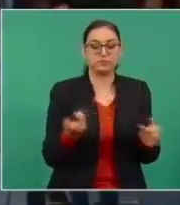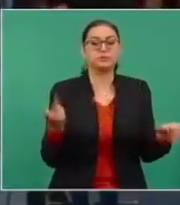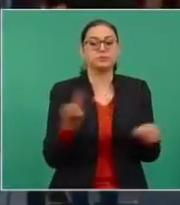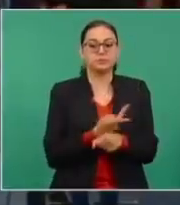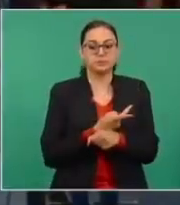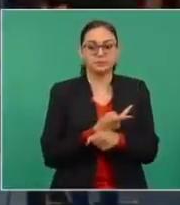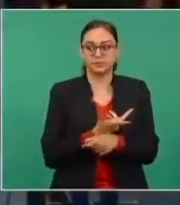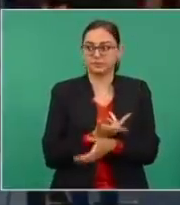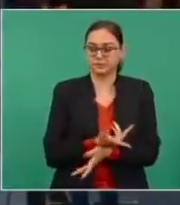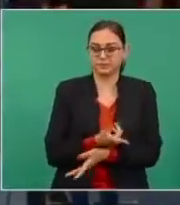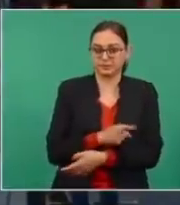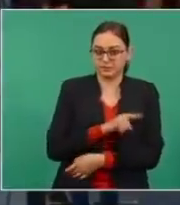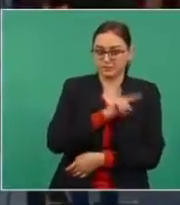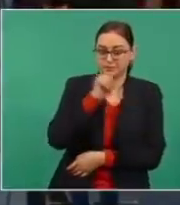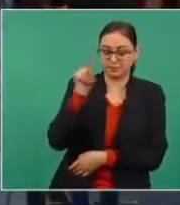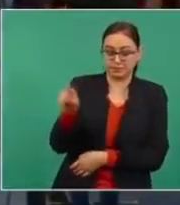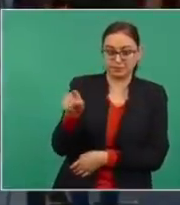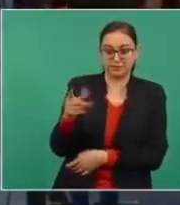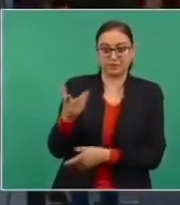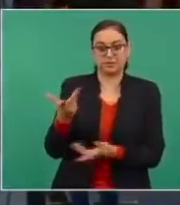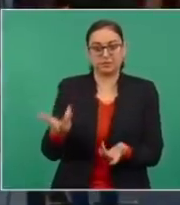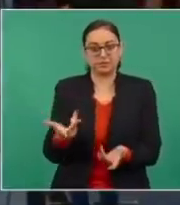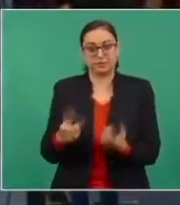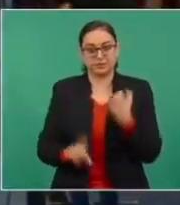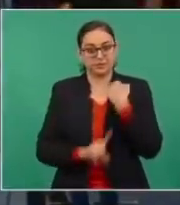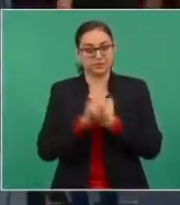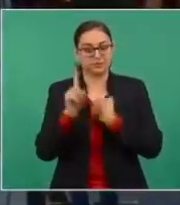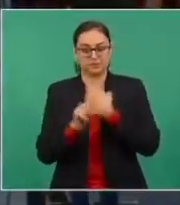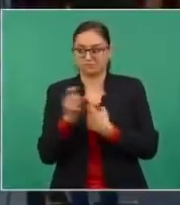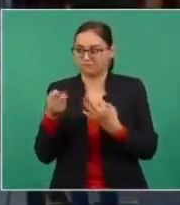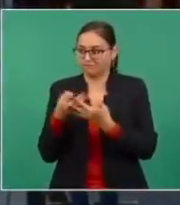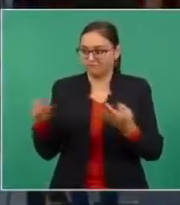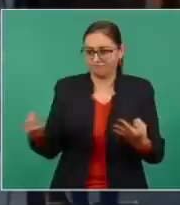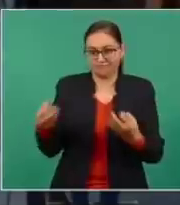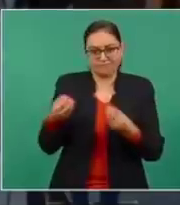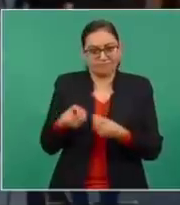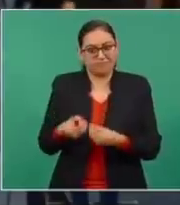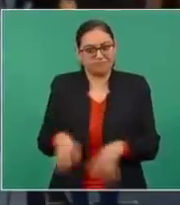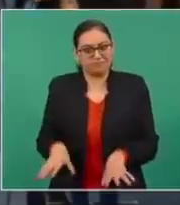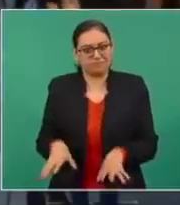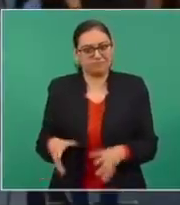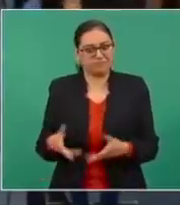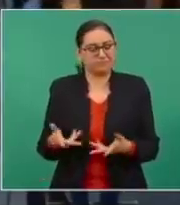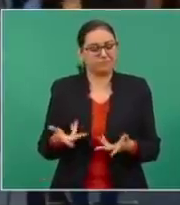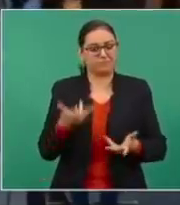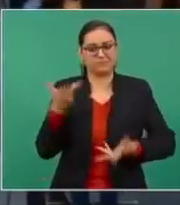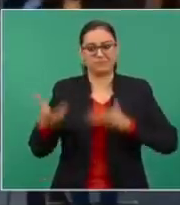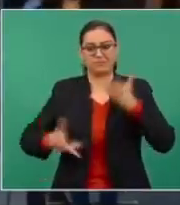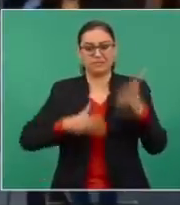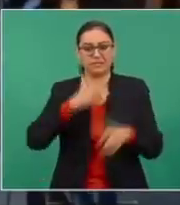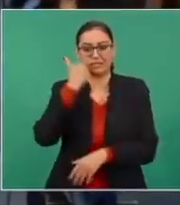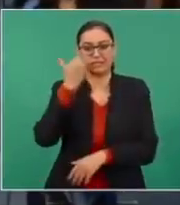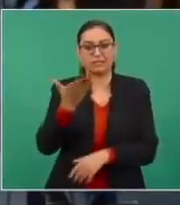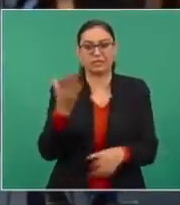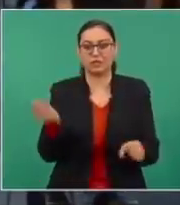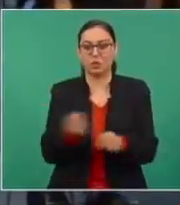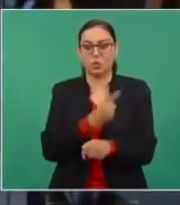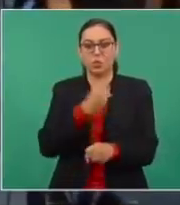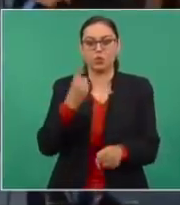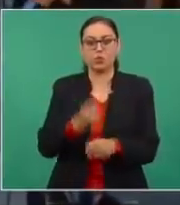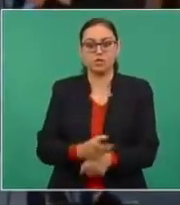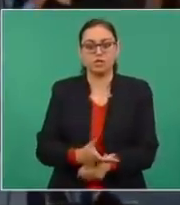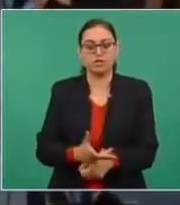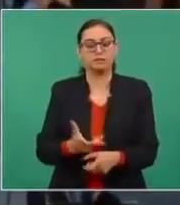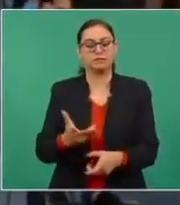pobladores afectados y afectadas querían que se les diera una oportunidad a la